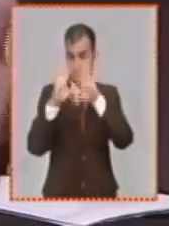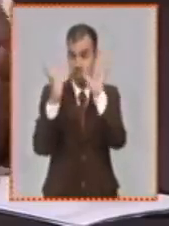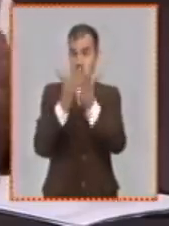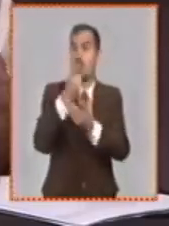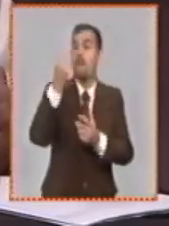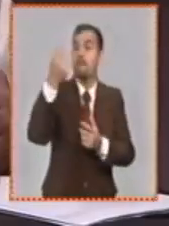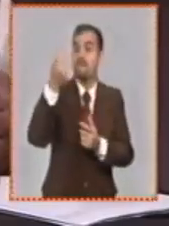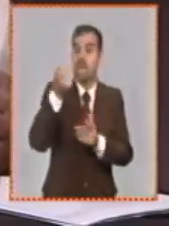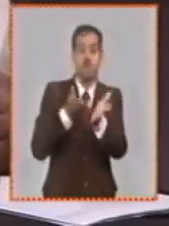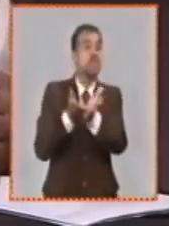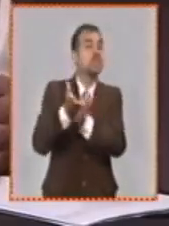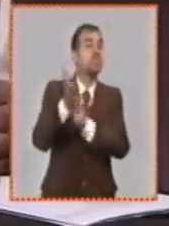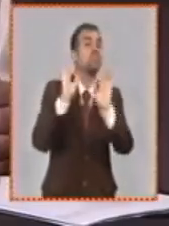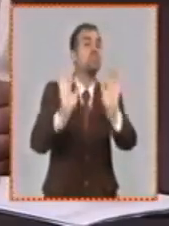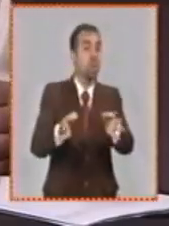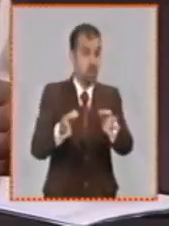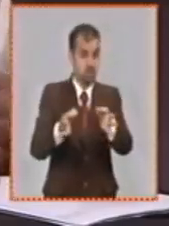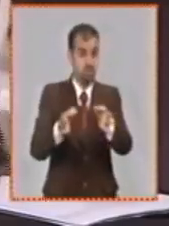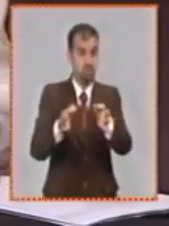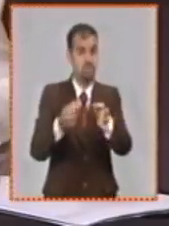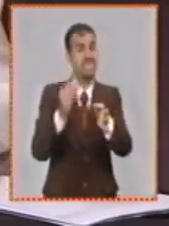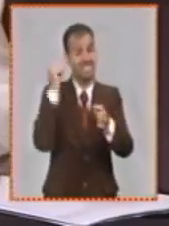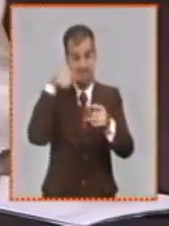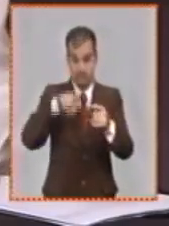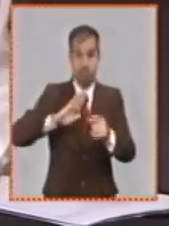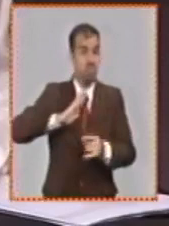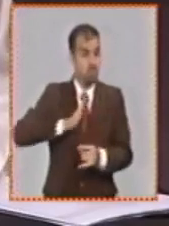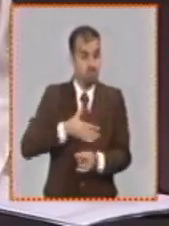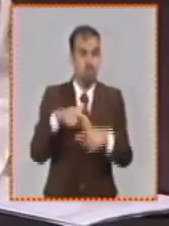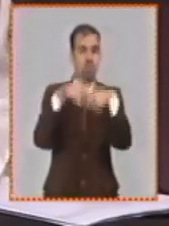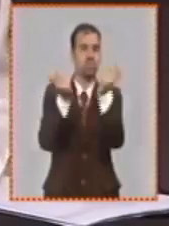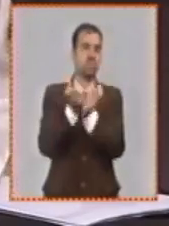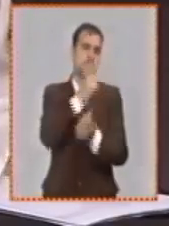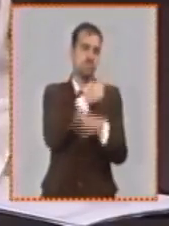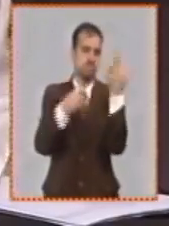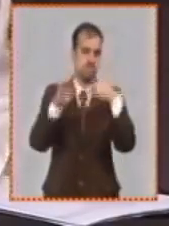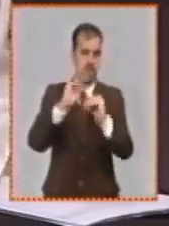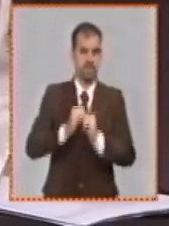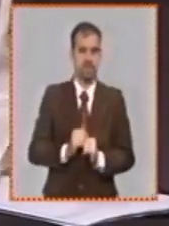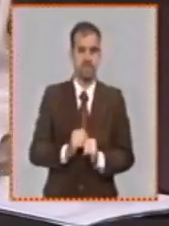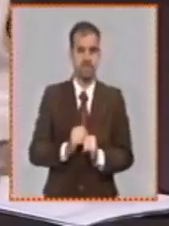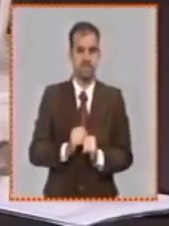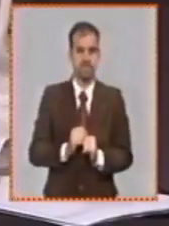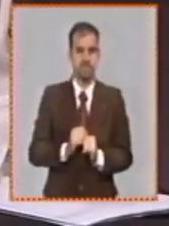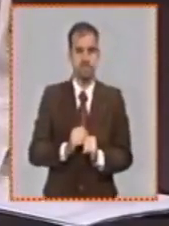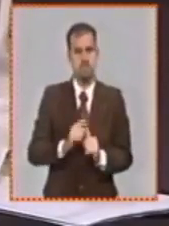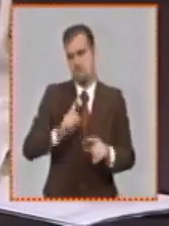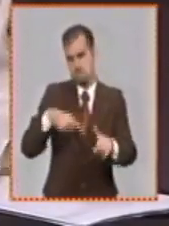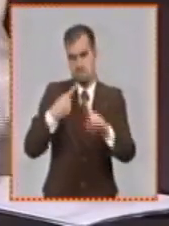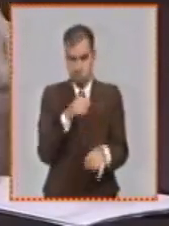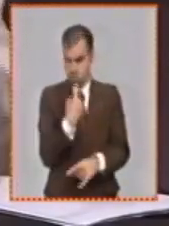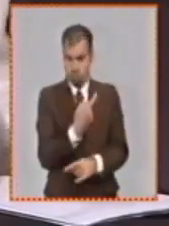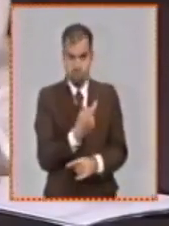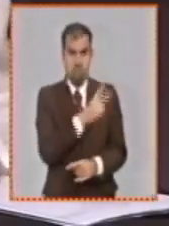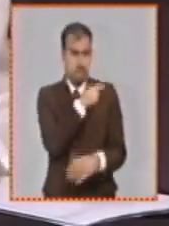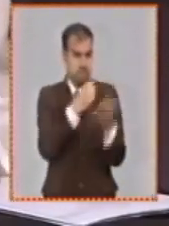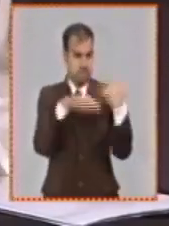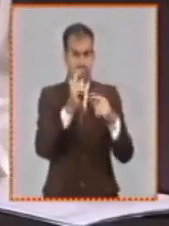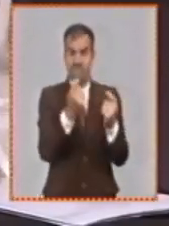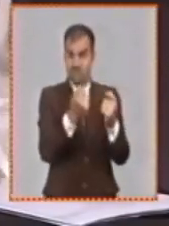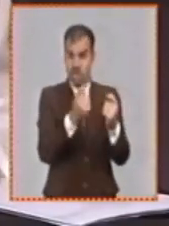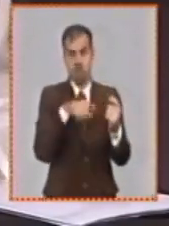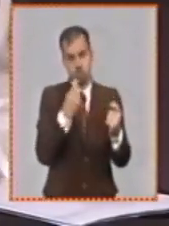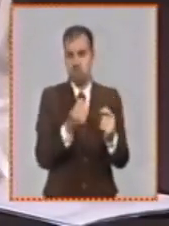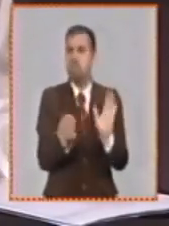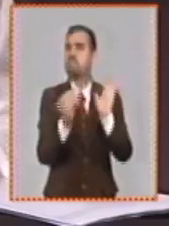centralizado los mismos que son nomenclatura del consejo de ministros los que han correspondido al ministerio de finanzas fijarlo de manera centralizada